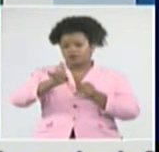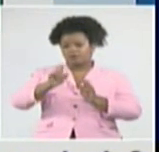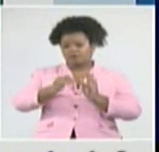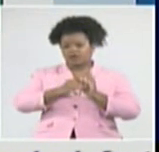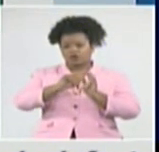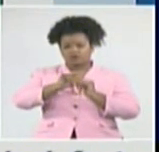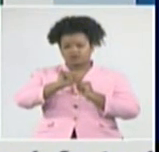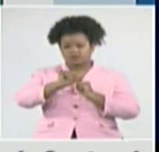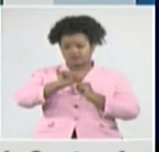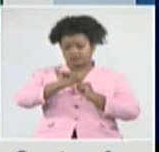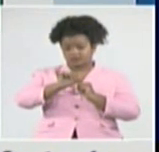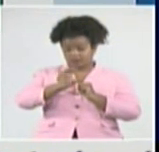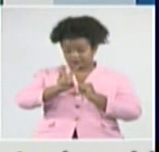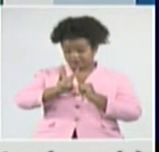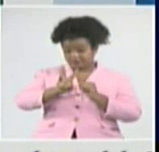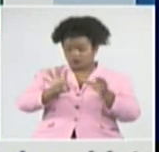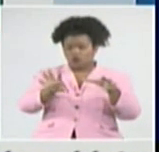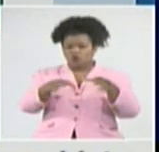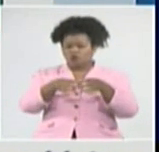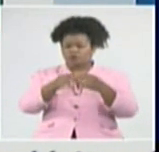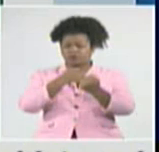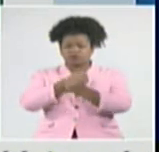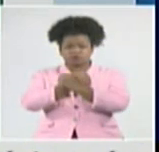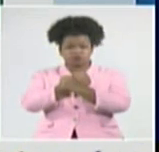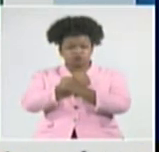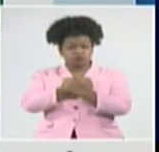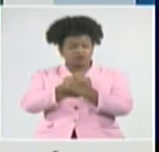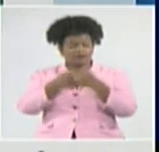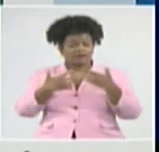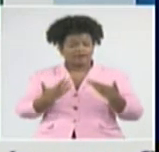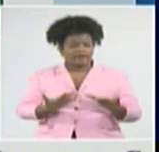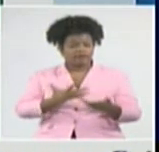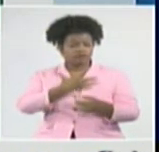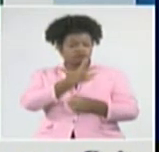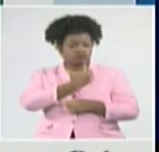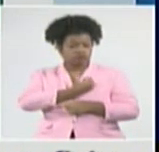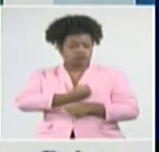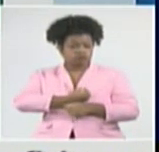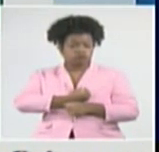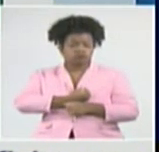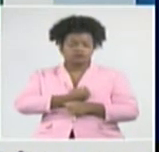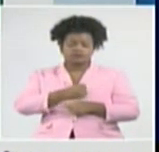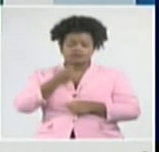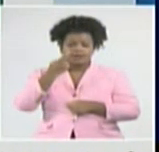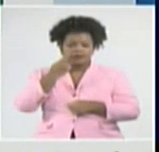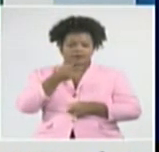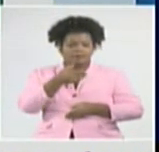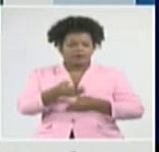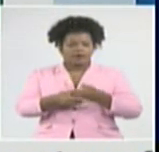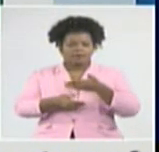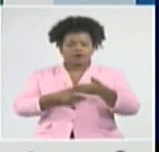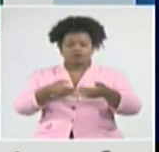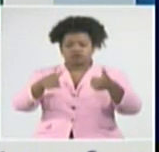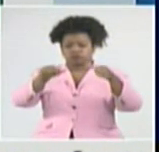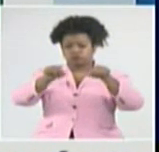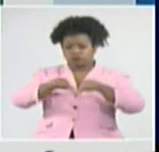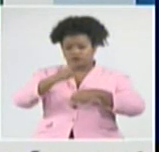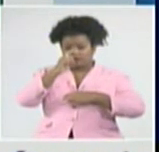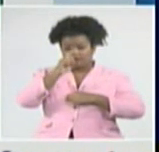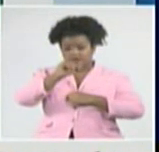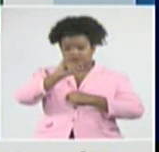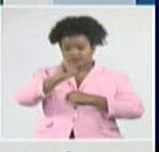muchos riesgos, que lamentablemente, muchas veces tiene una evolución muy desfavorable, de 60 años y más,